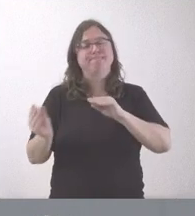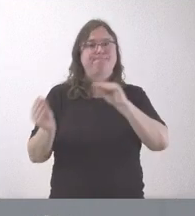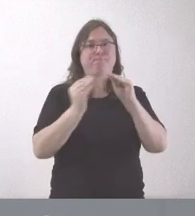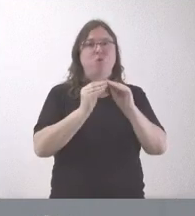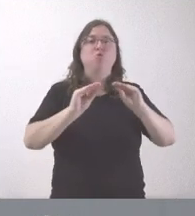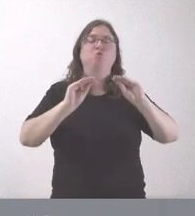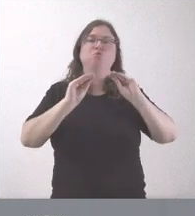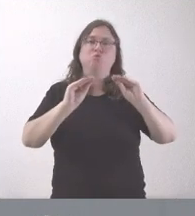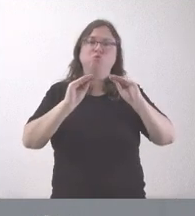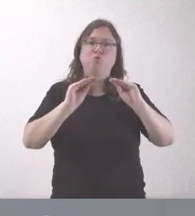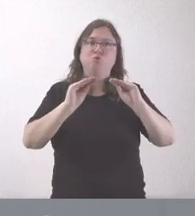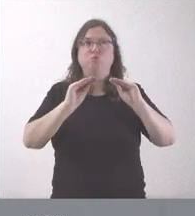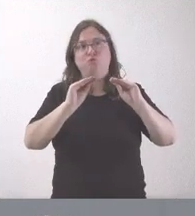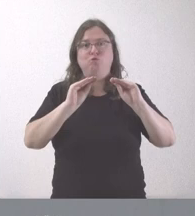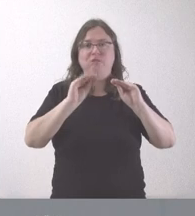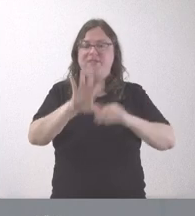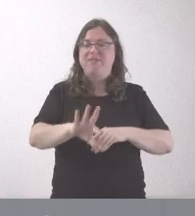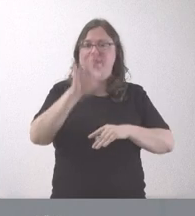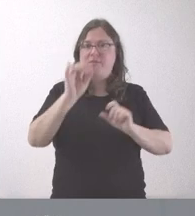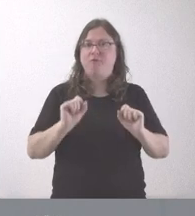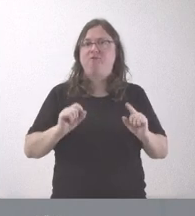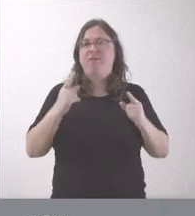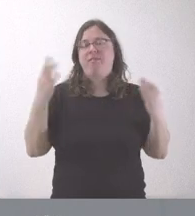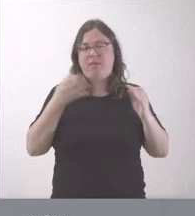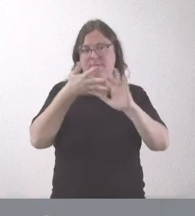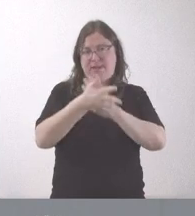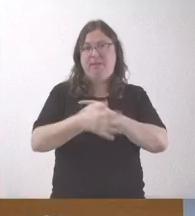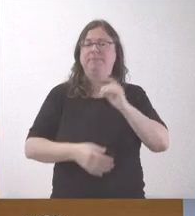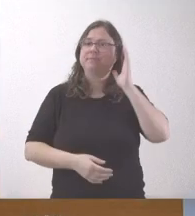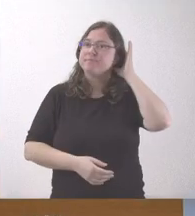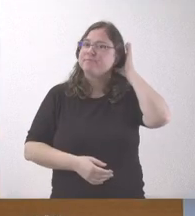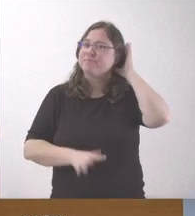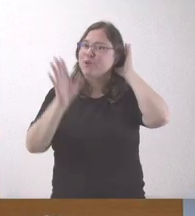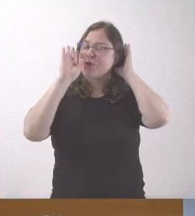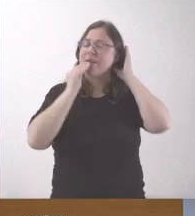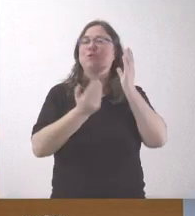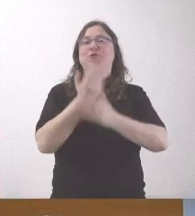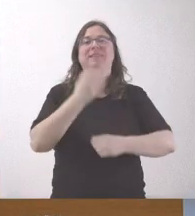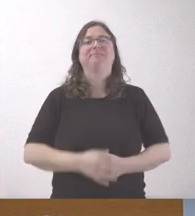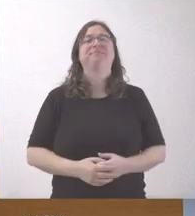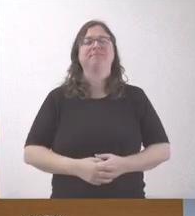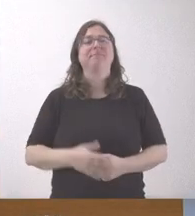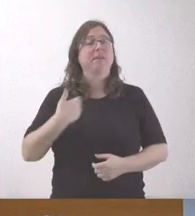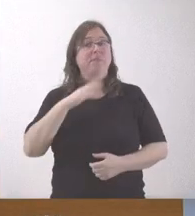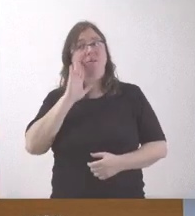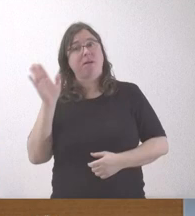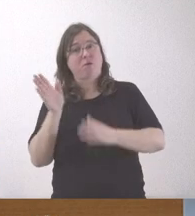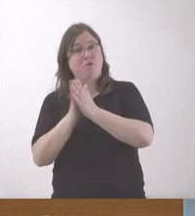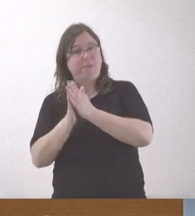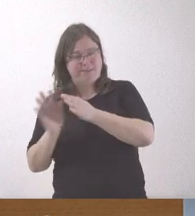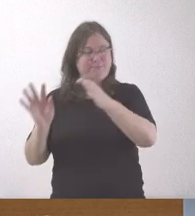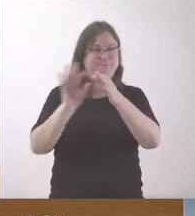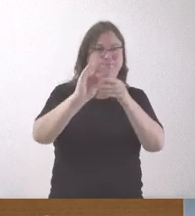decisión final, que es la que les hemos descrito. Sí, hola. Buenos días. Un poco al hilo de la pregunta que le hacía mi